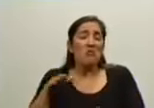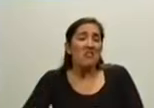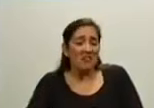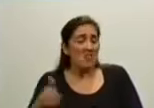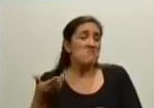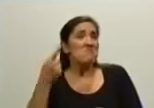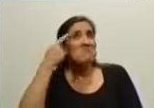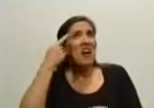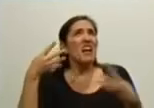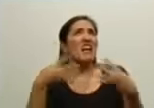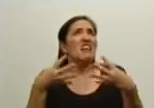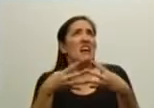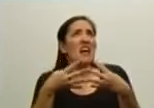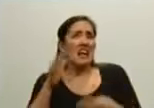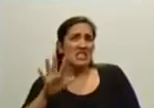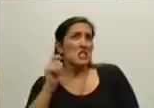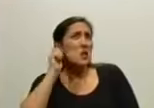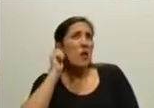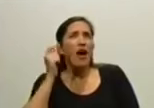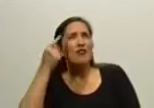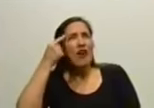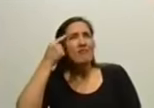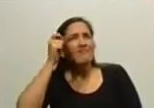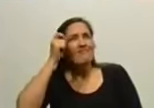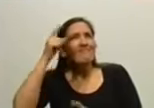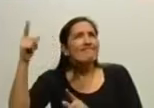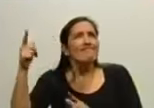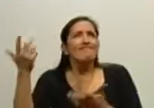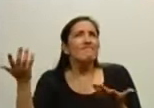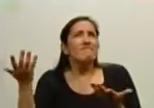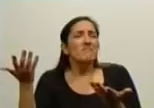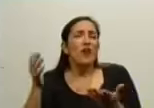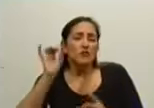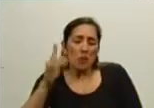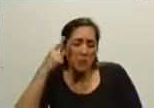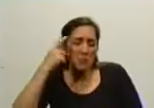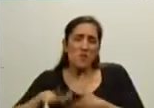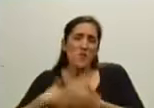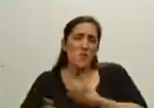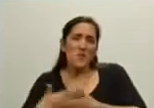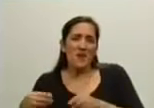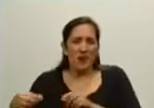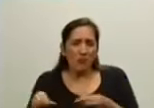con 5 años no podía ser nada más que un juego. todavía